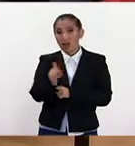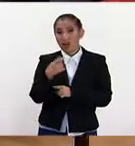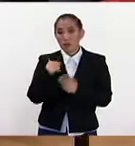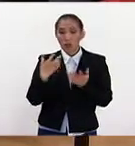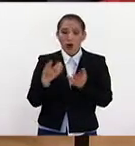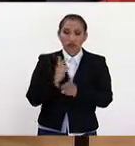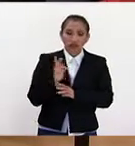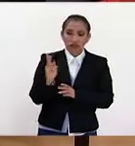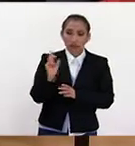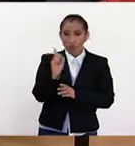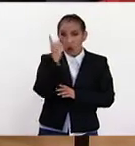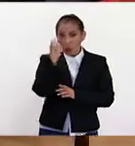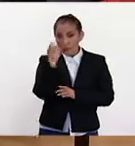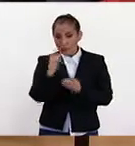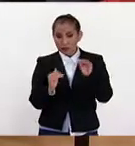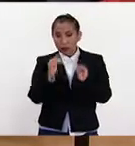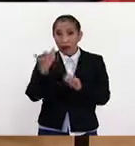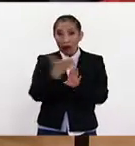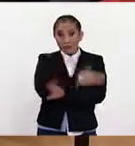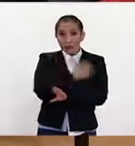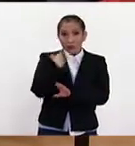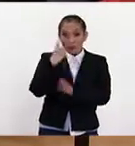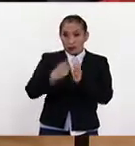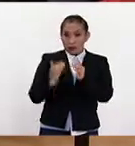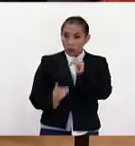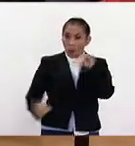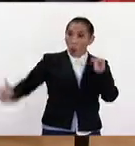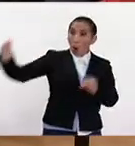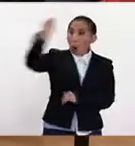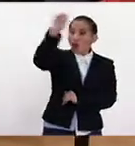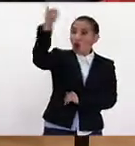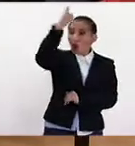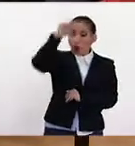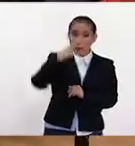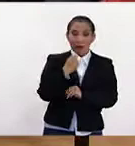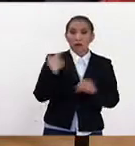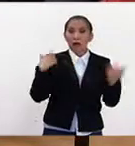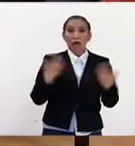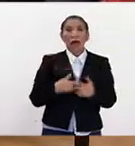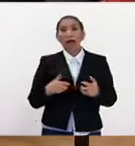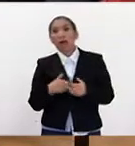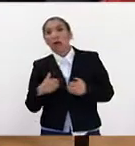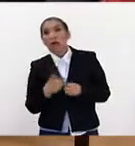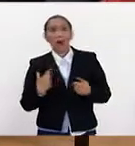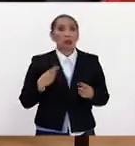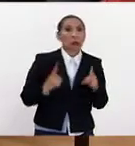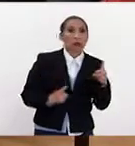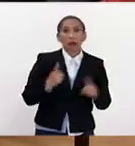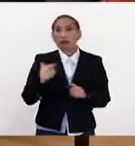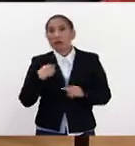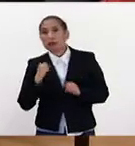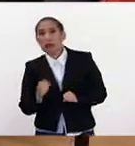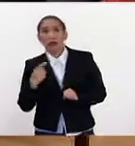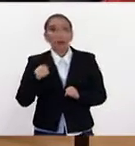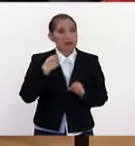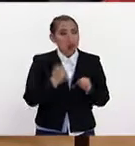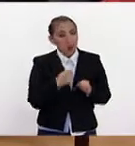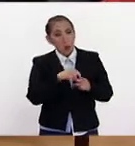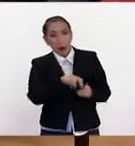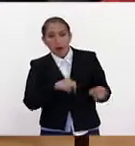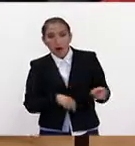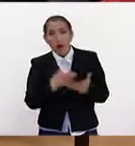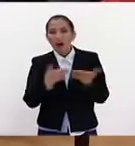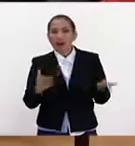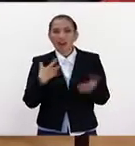paridad dólar-peso. Antes afectaba inmediatamente, todos nos poníamos a temblar, creíamos que de forma unilateral se iba a salir.